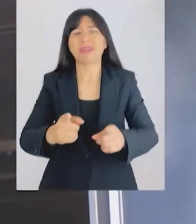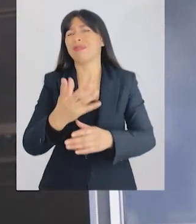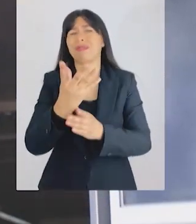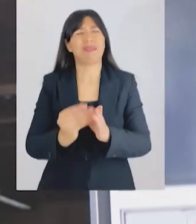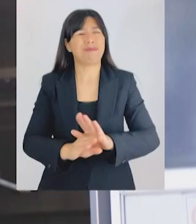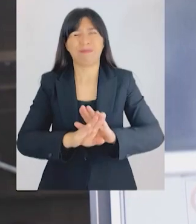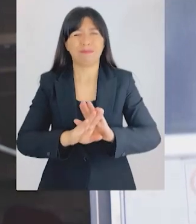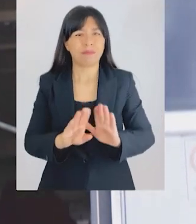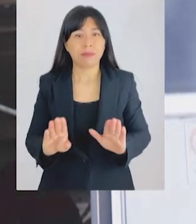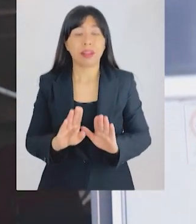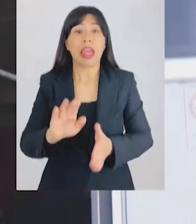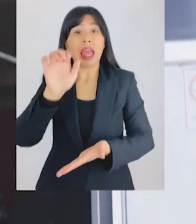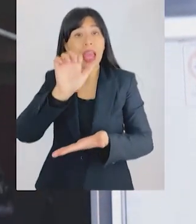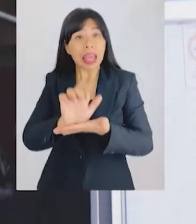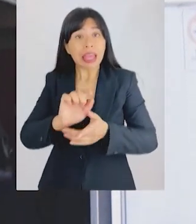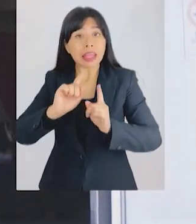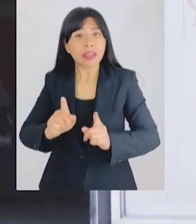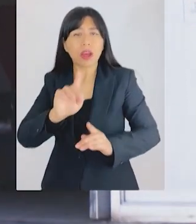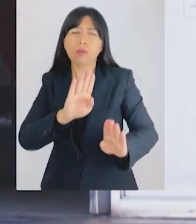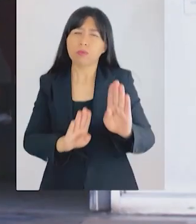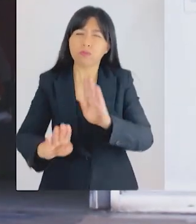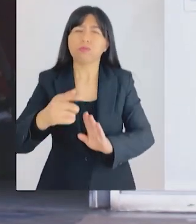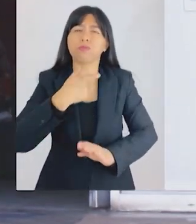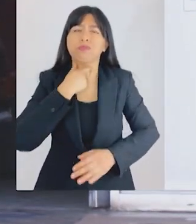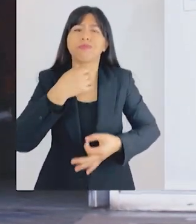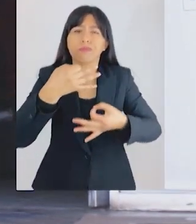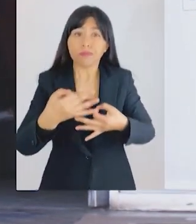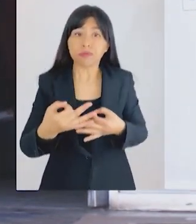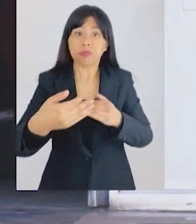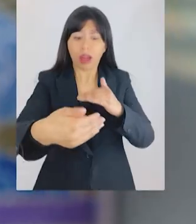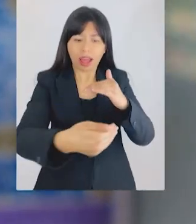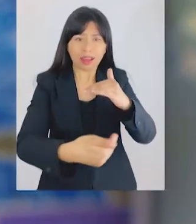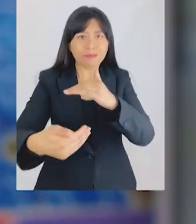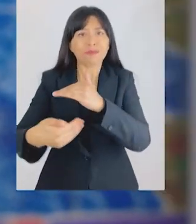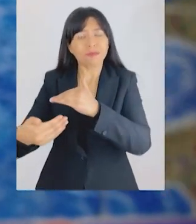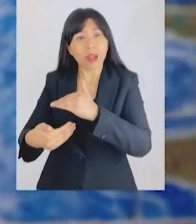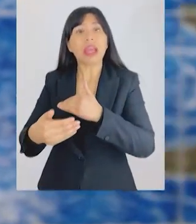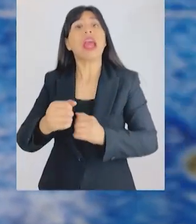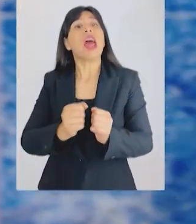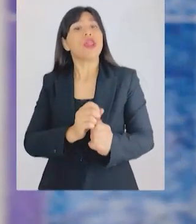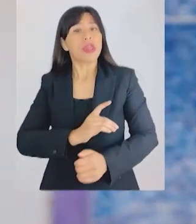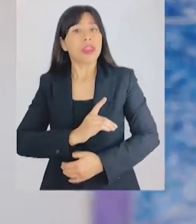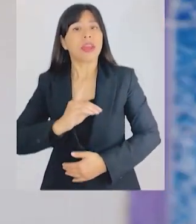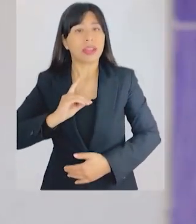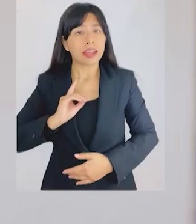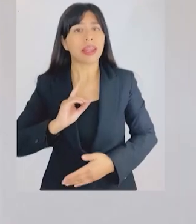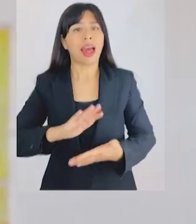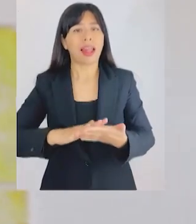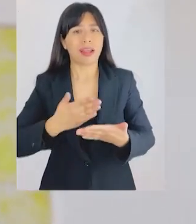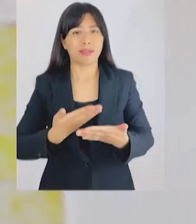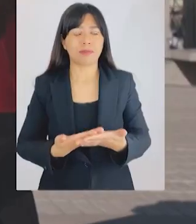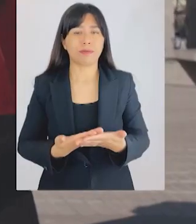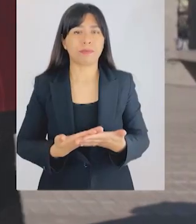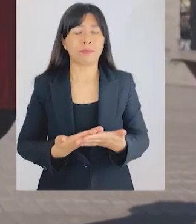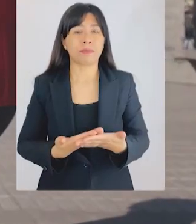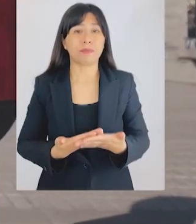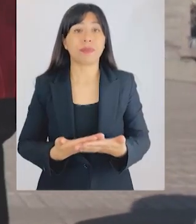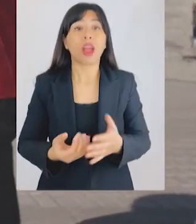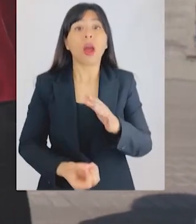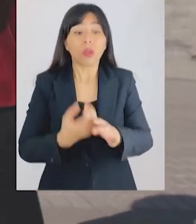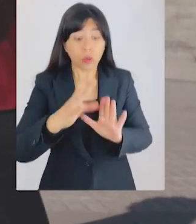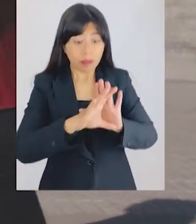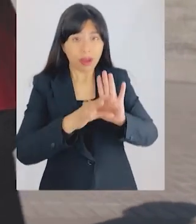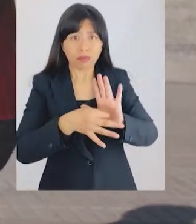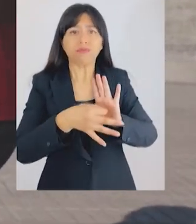debe terminar. El Estado es quien debe proteger y garantizar el acceso oportuno y con dignidad a la salud. La nueva